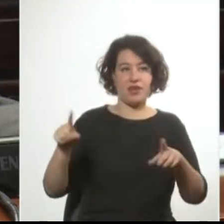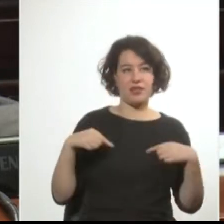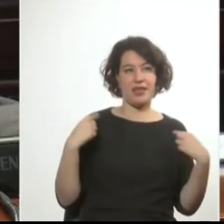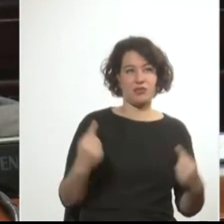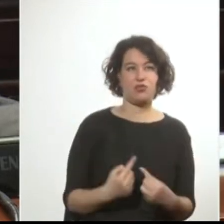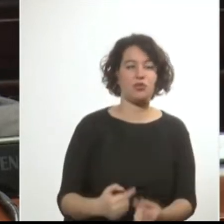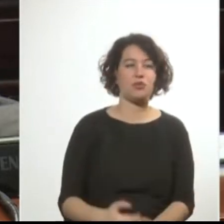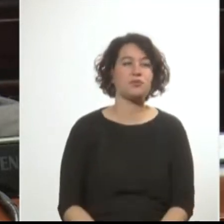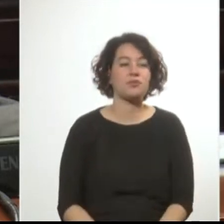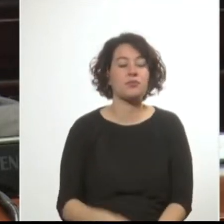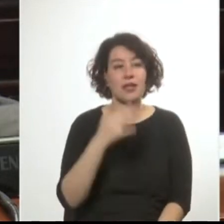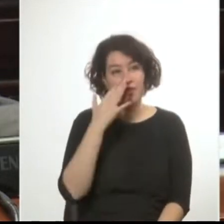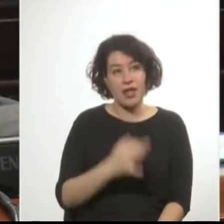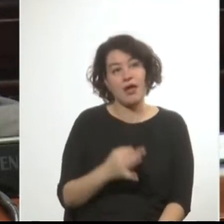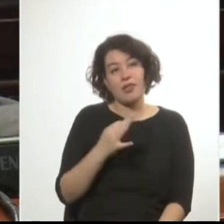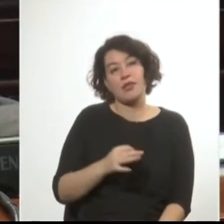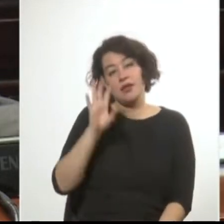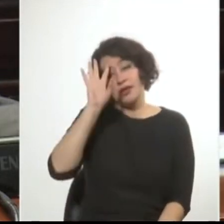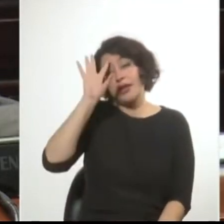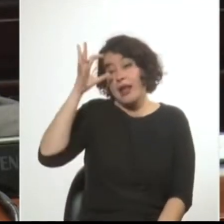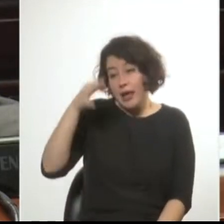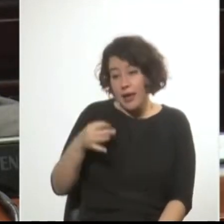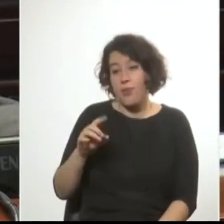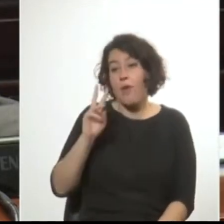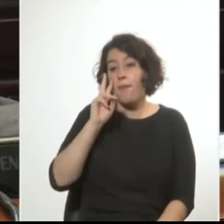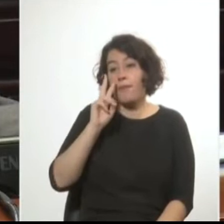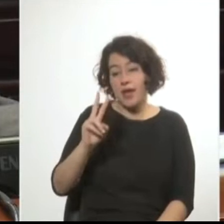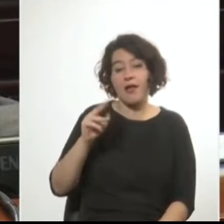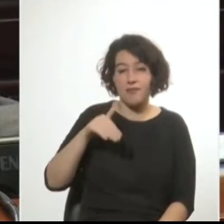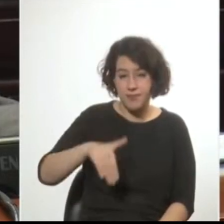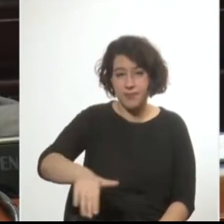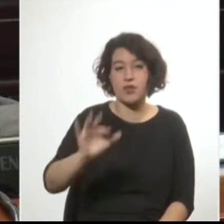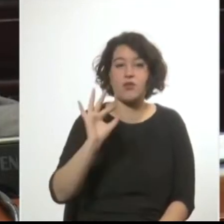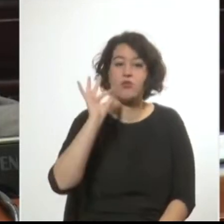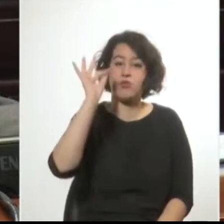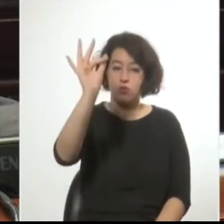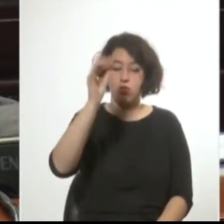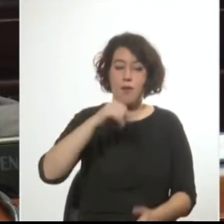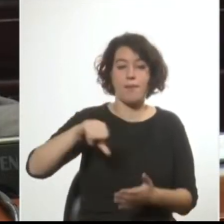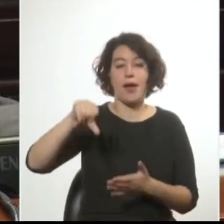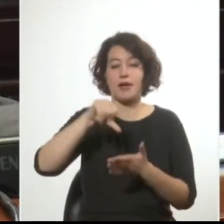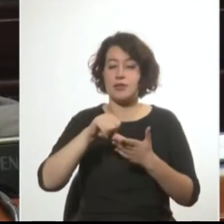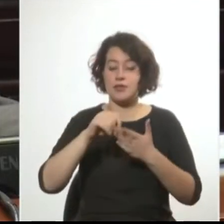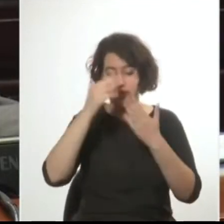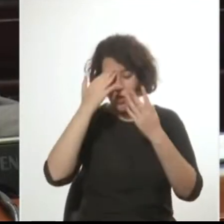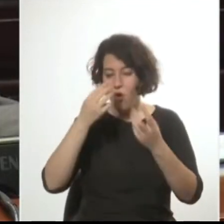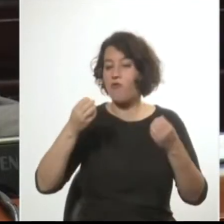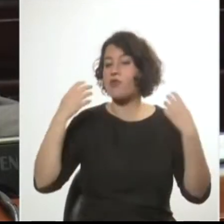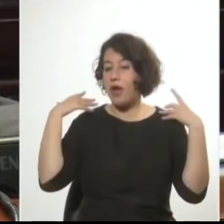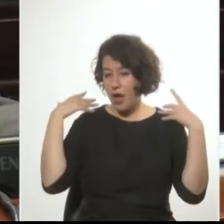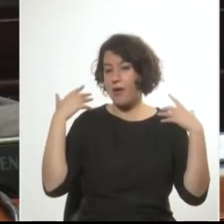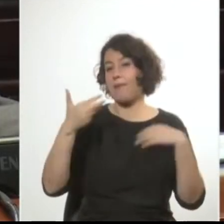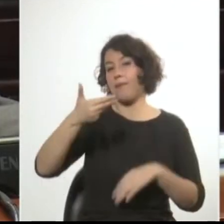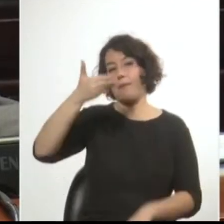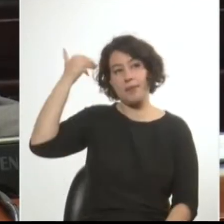Realmente creemos que es necesario mirar hacia adelante como país y dejar atrás ese